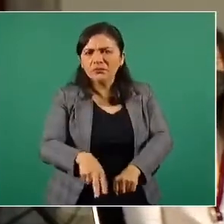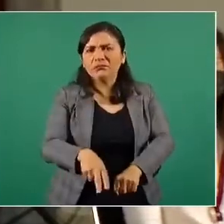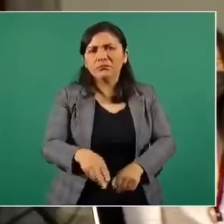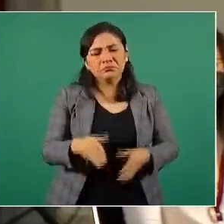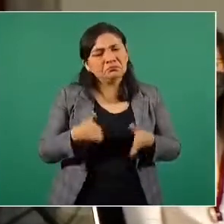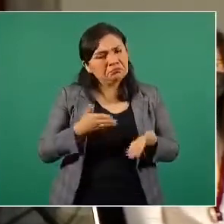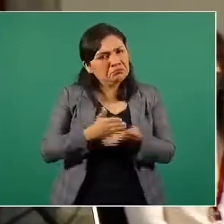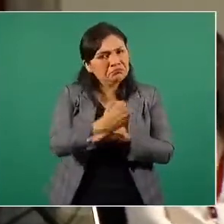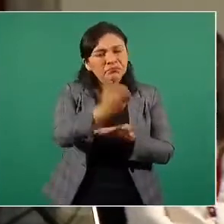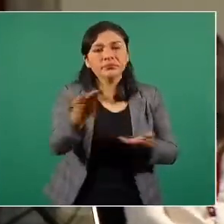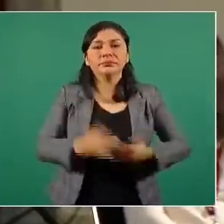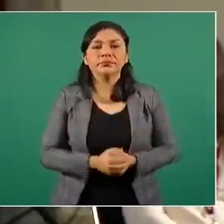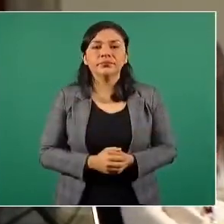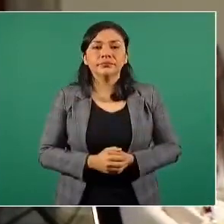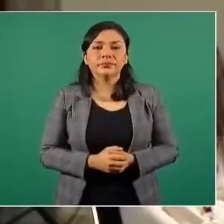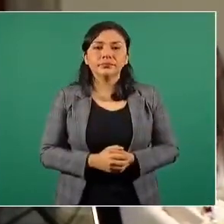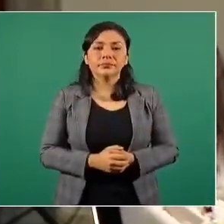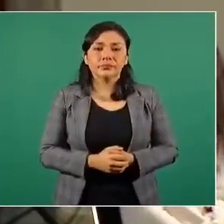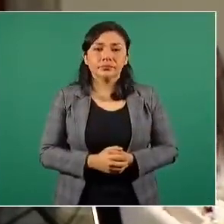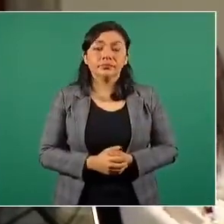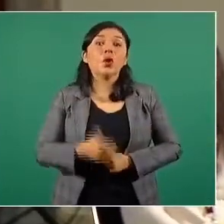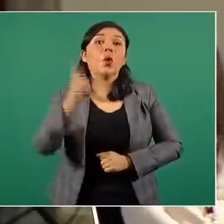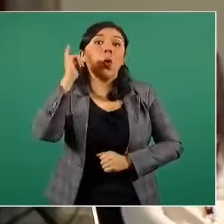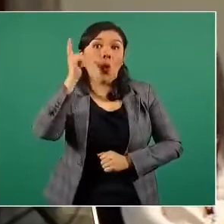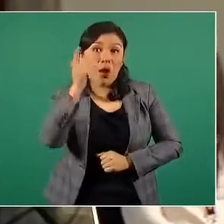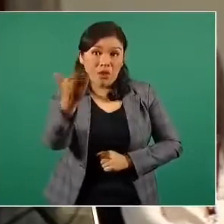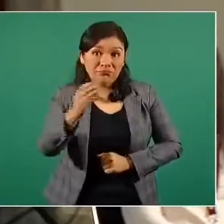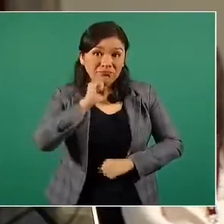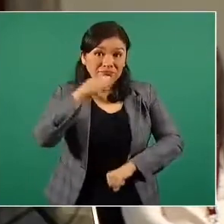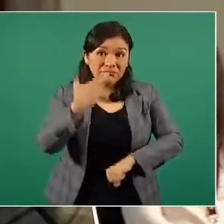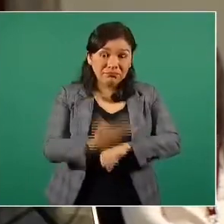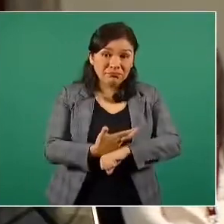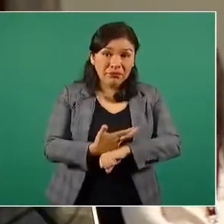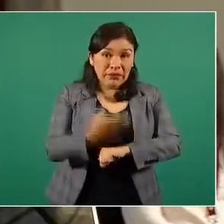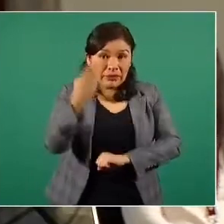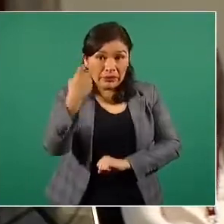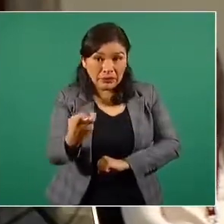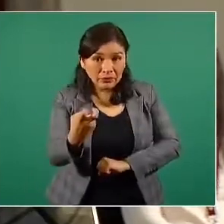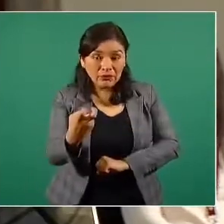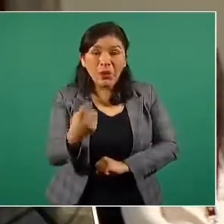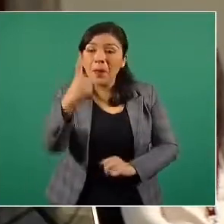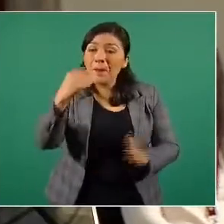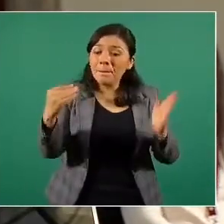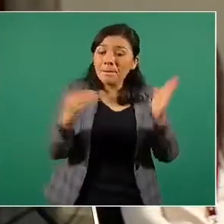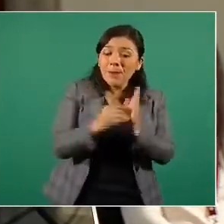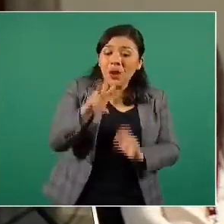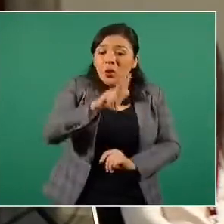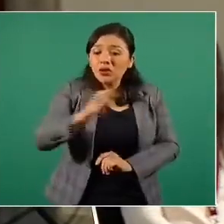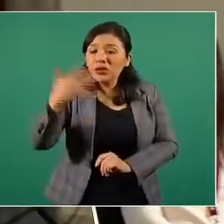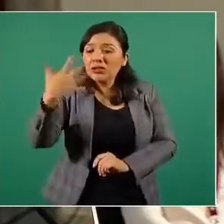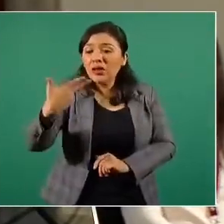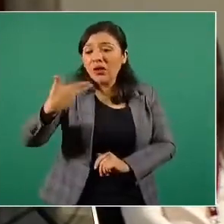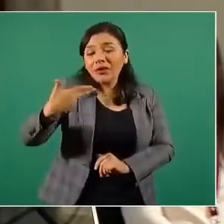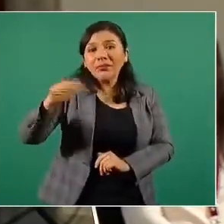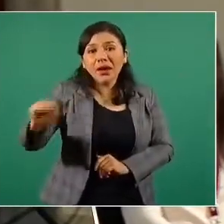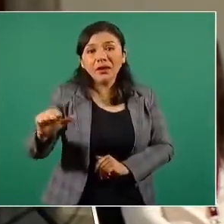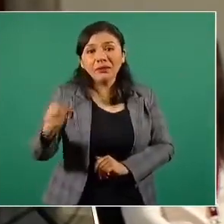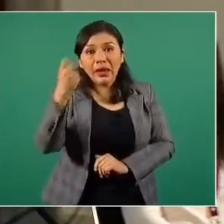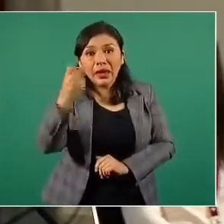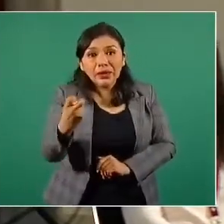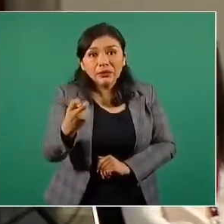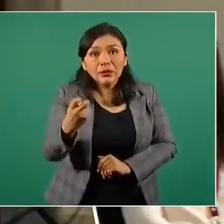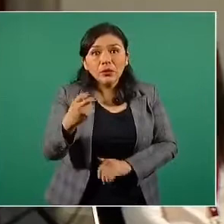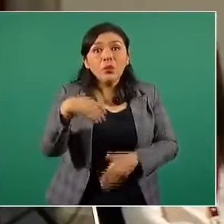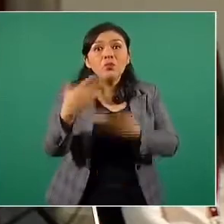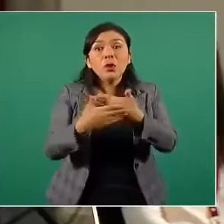Por otra parte, secretaria, ojalá, y nos responda nada más eso, mil ochocientas cinco hectáreas que van a